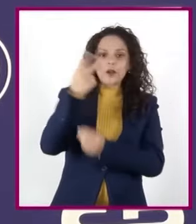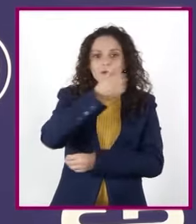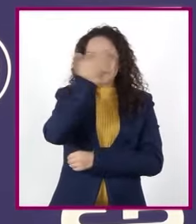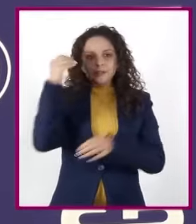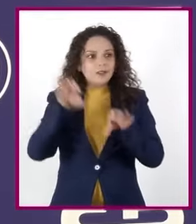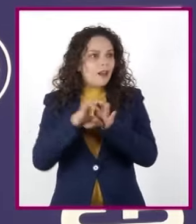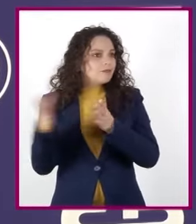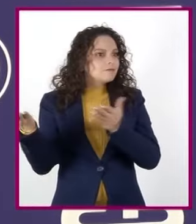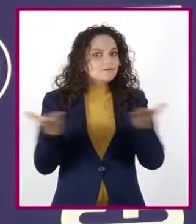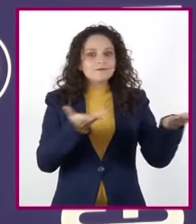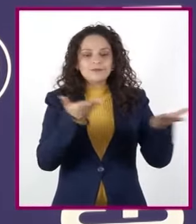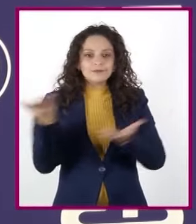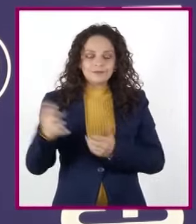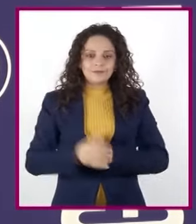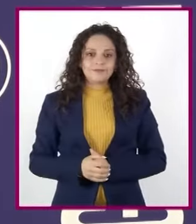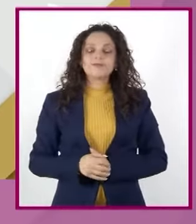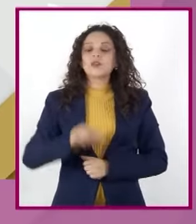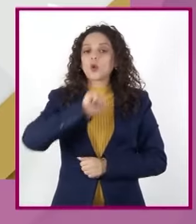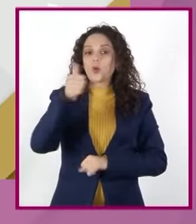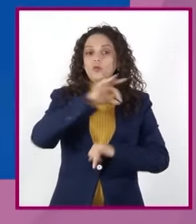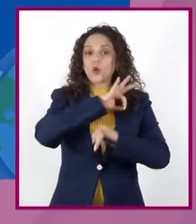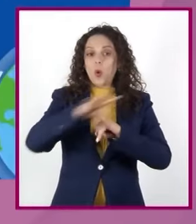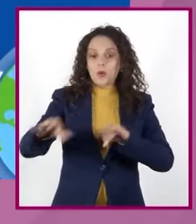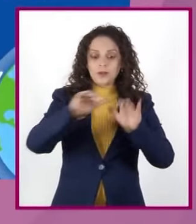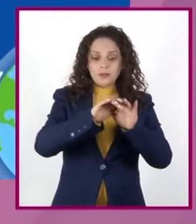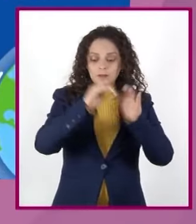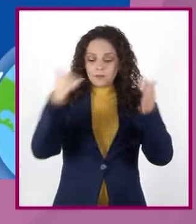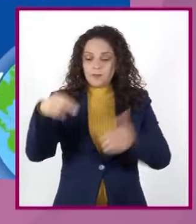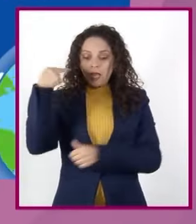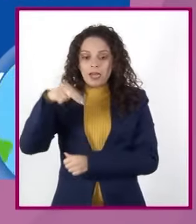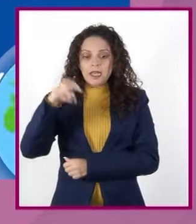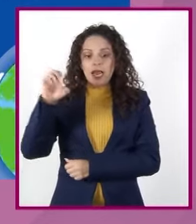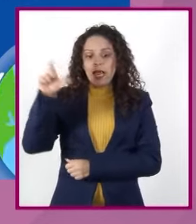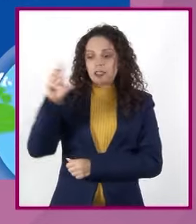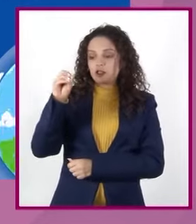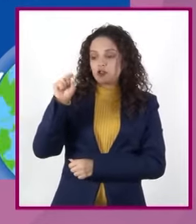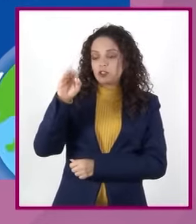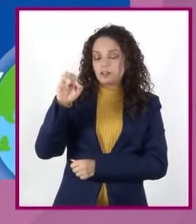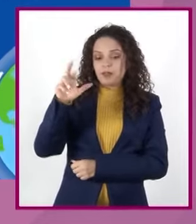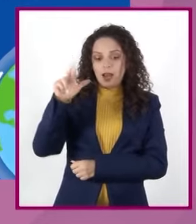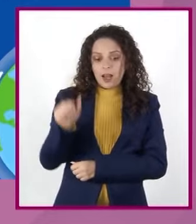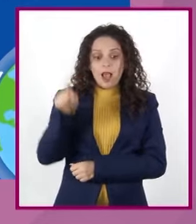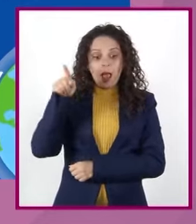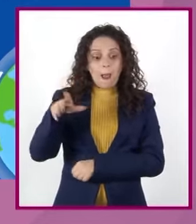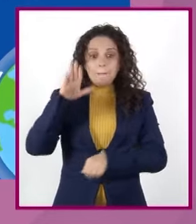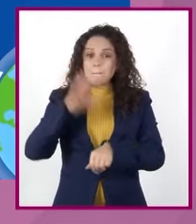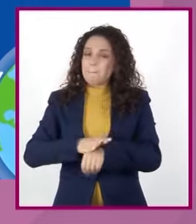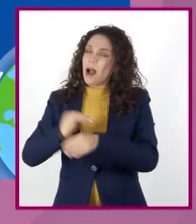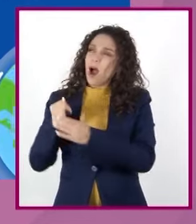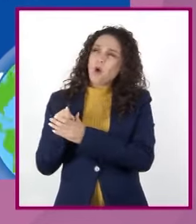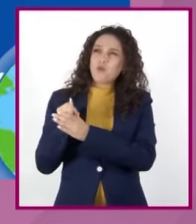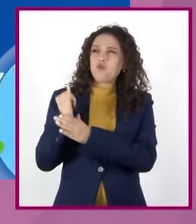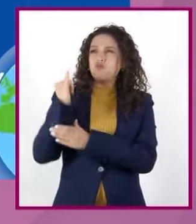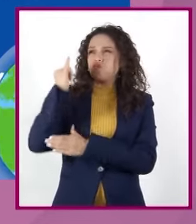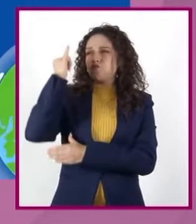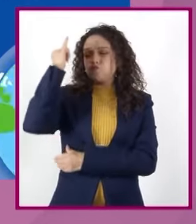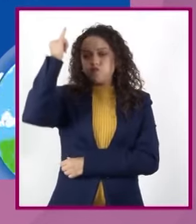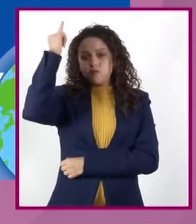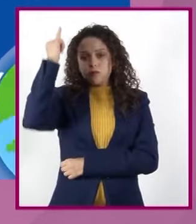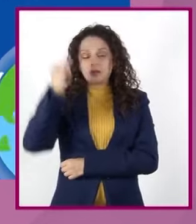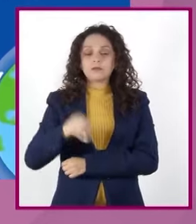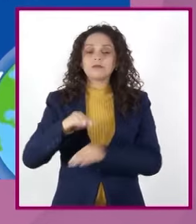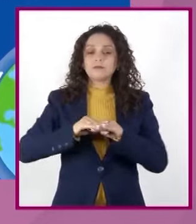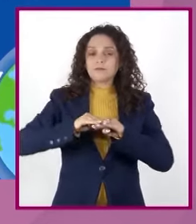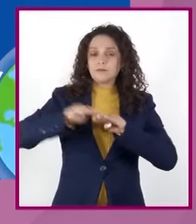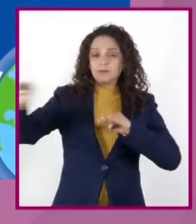capa, llamada exósfera. Es la capa más alejada de la superficie terrestre y debido a su altura, que va